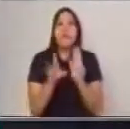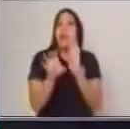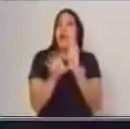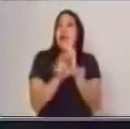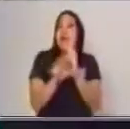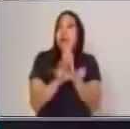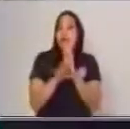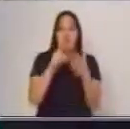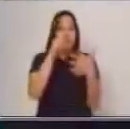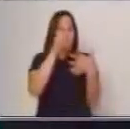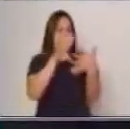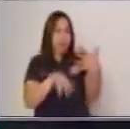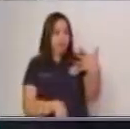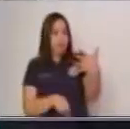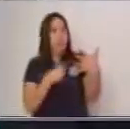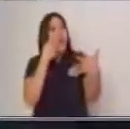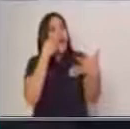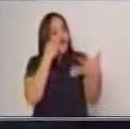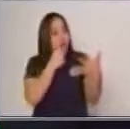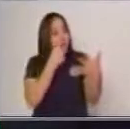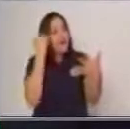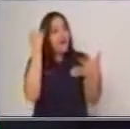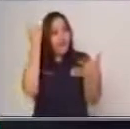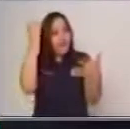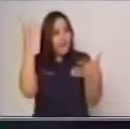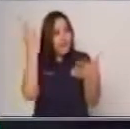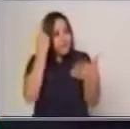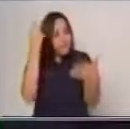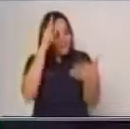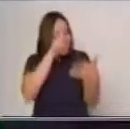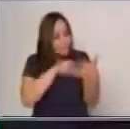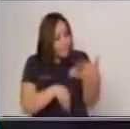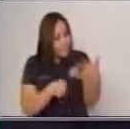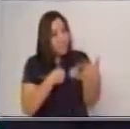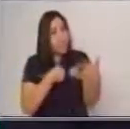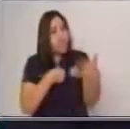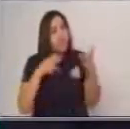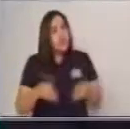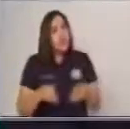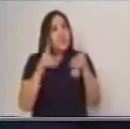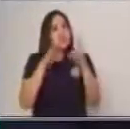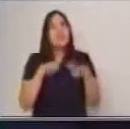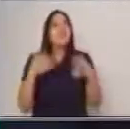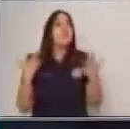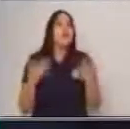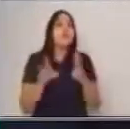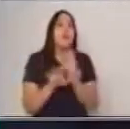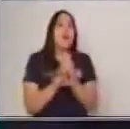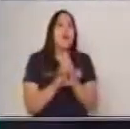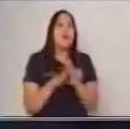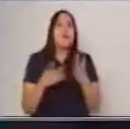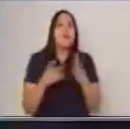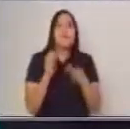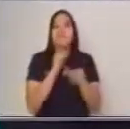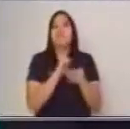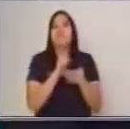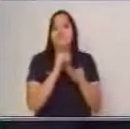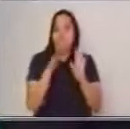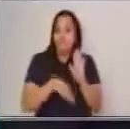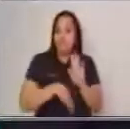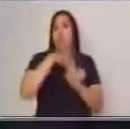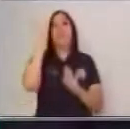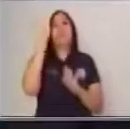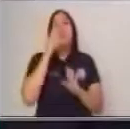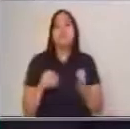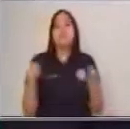de alguna manera la idea principal de lo que se está desarrollando y sobre todo va prácticamente a ser más